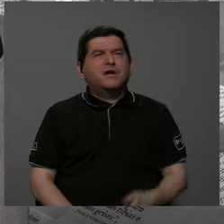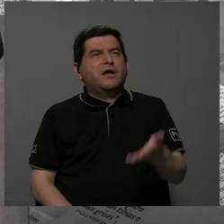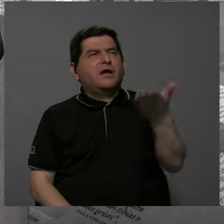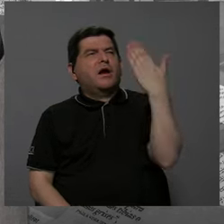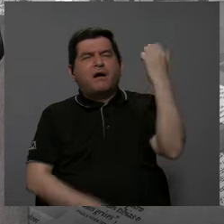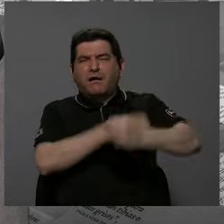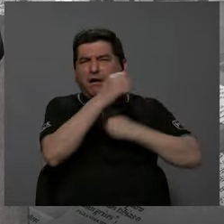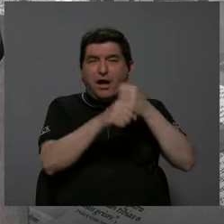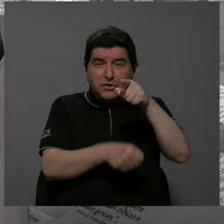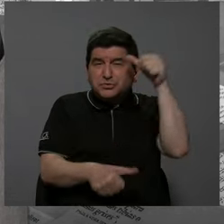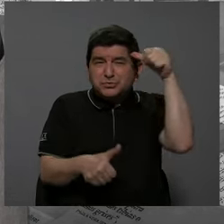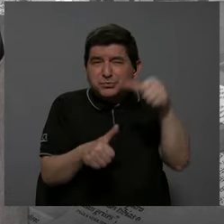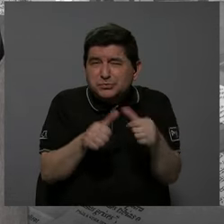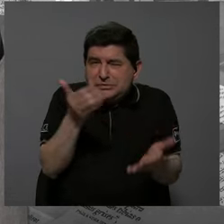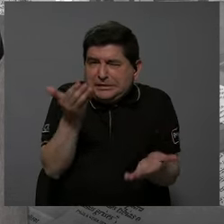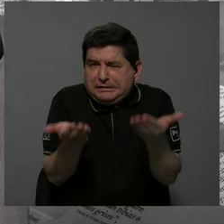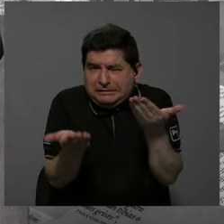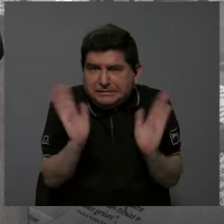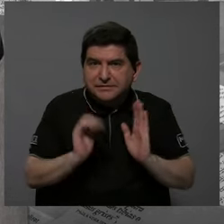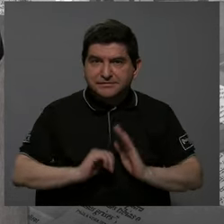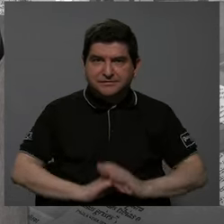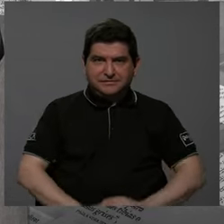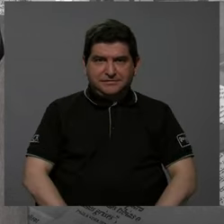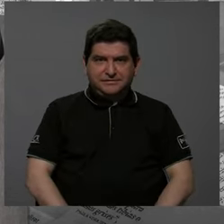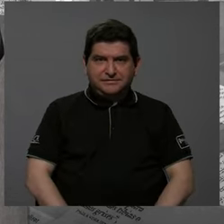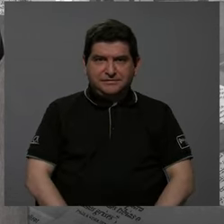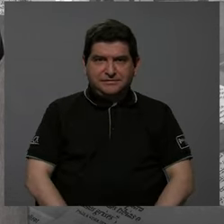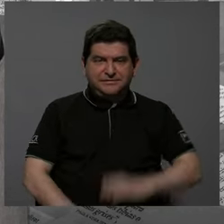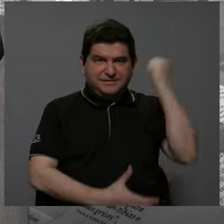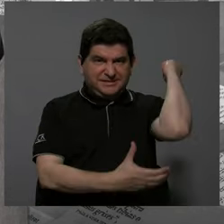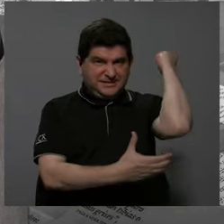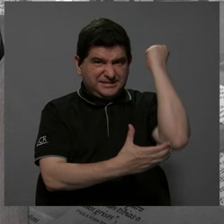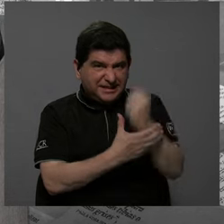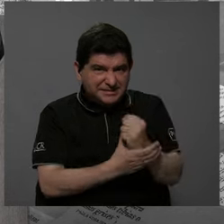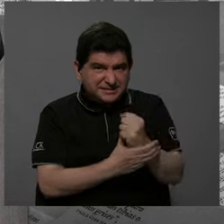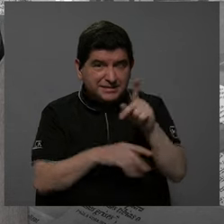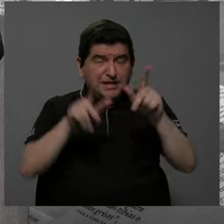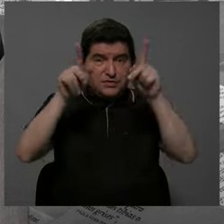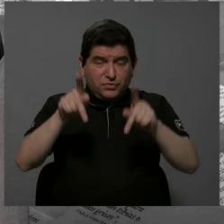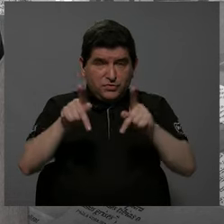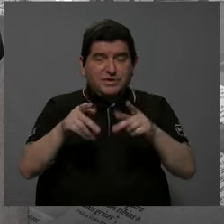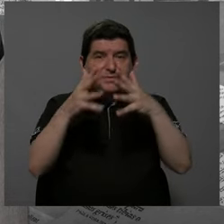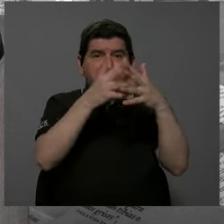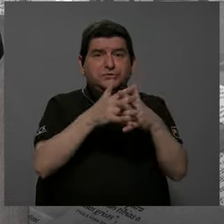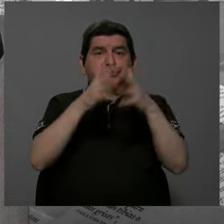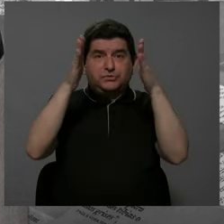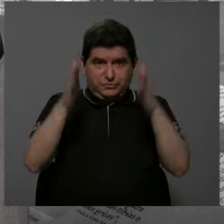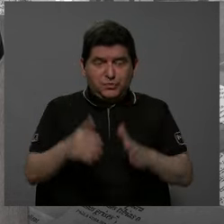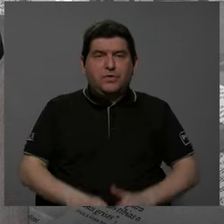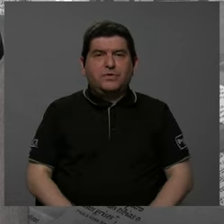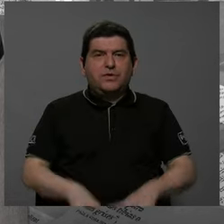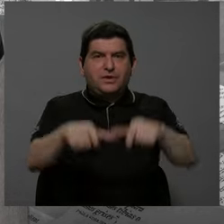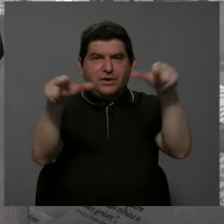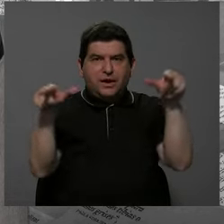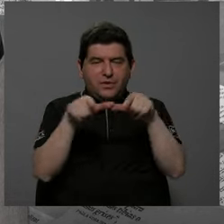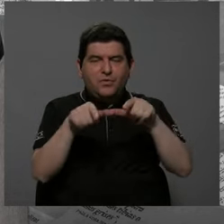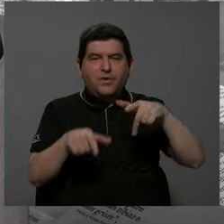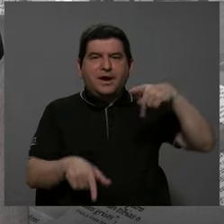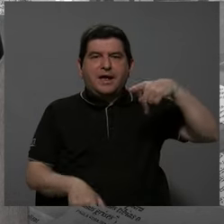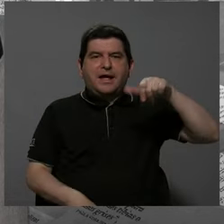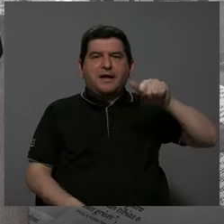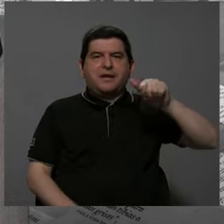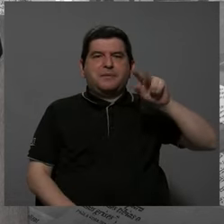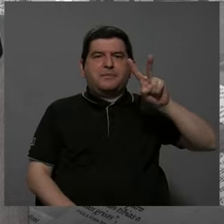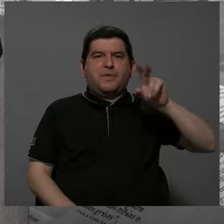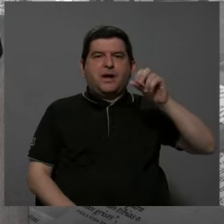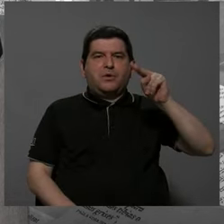muchos años, yo no sé si usted recuerda, Alejandra, hubo un asesinato de un ciudadano americano en la zona de Pavones,